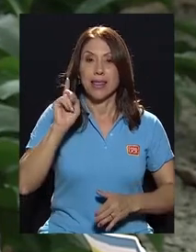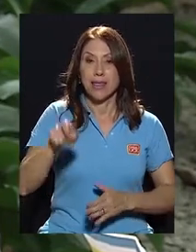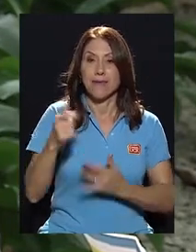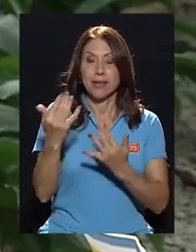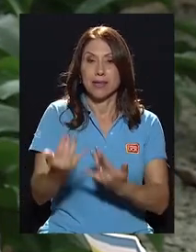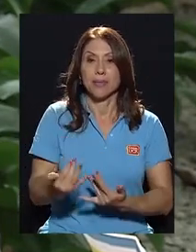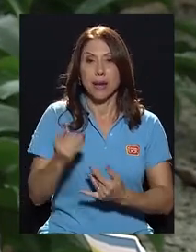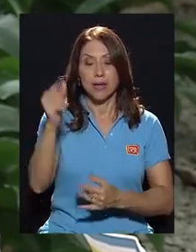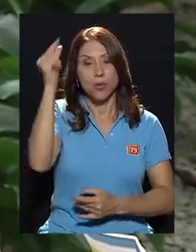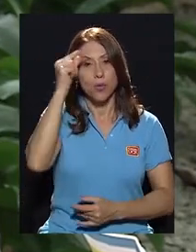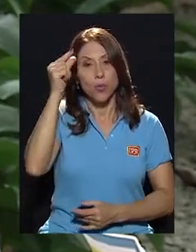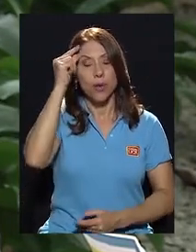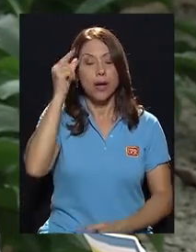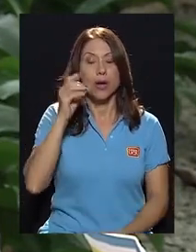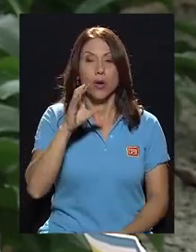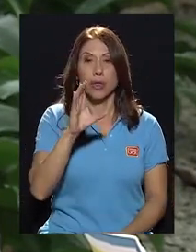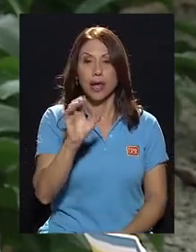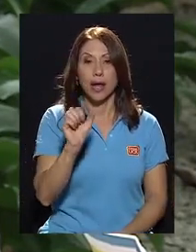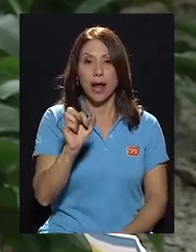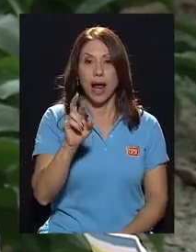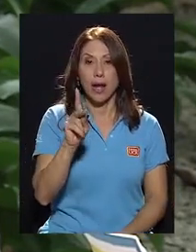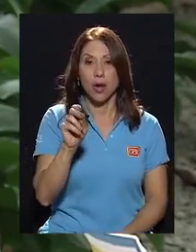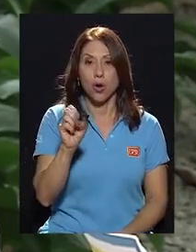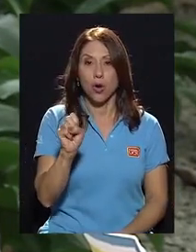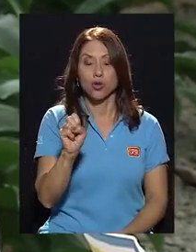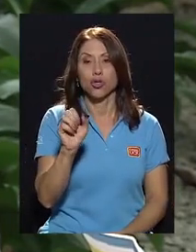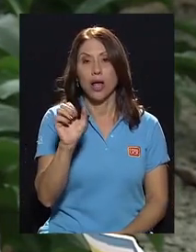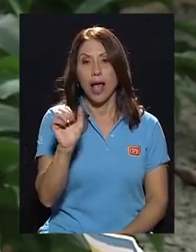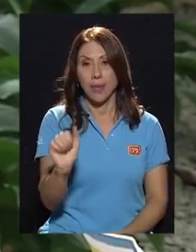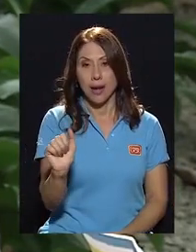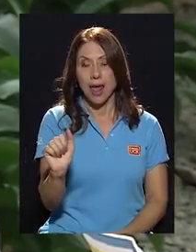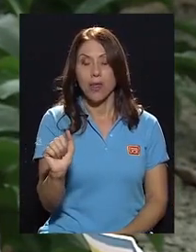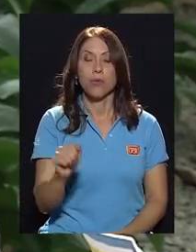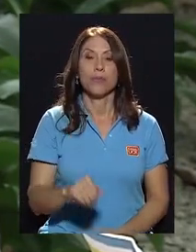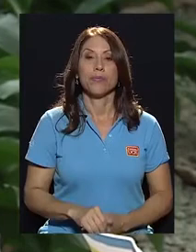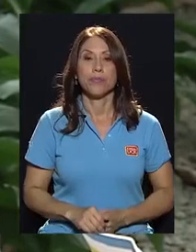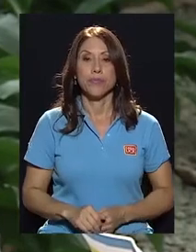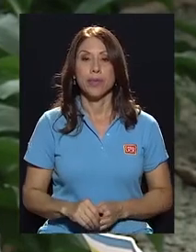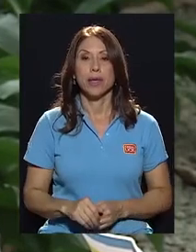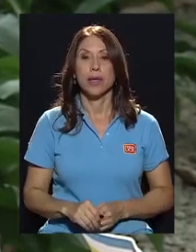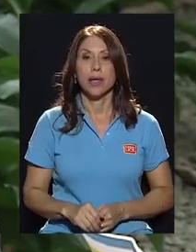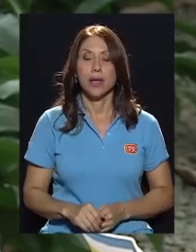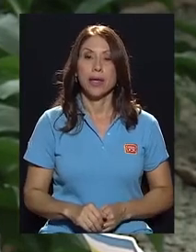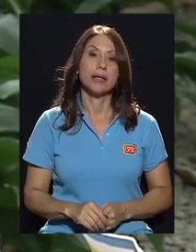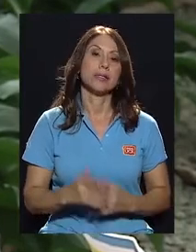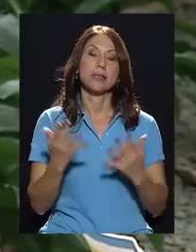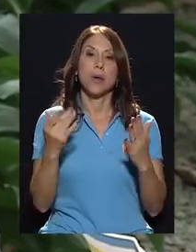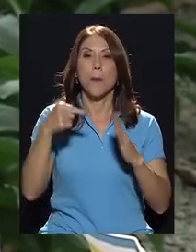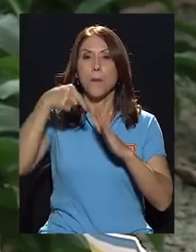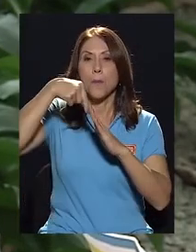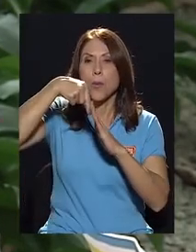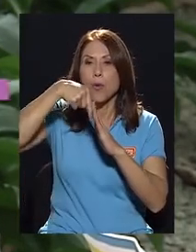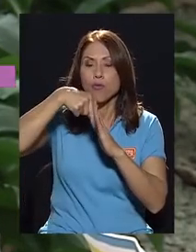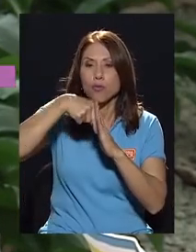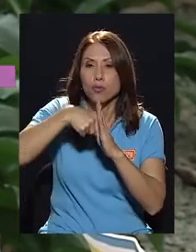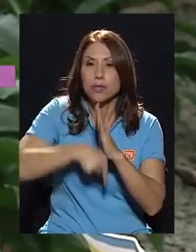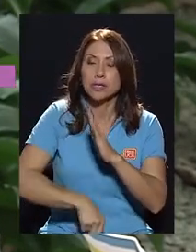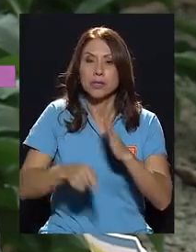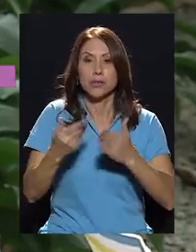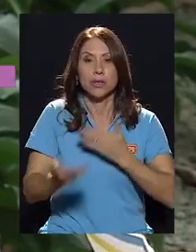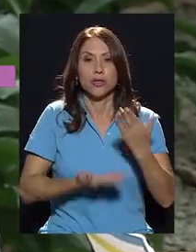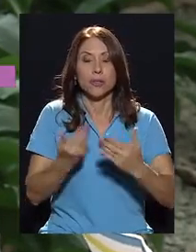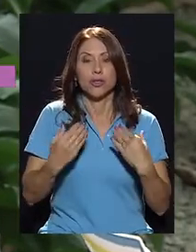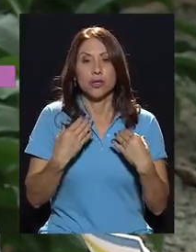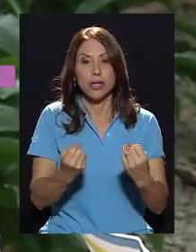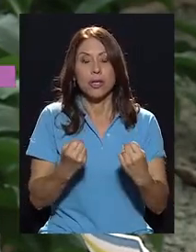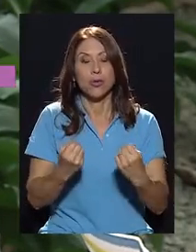esperar de un gobierno de Carlos Alvarado es una profundización de los servicios de salud,